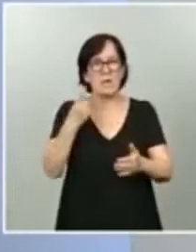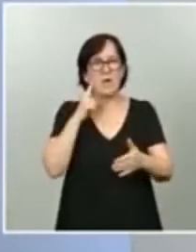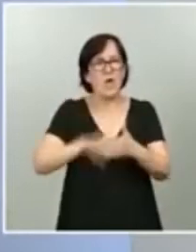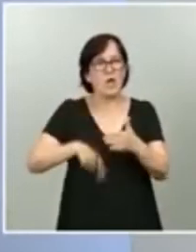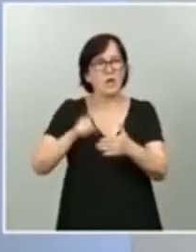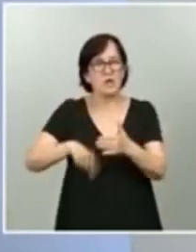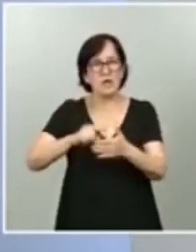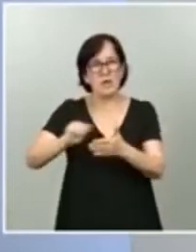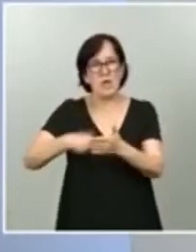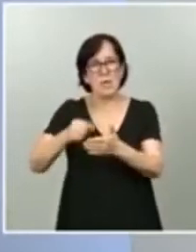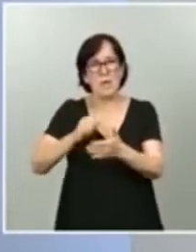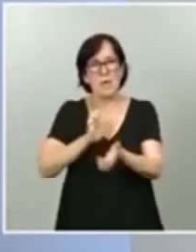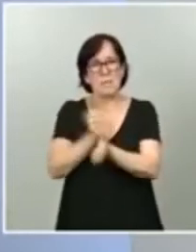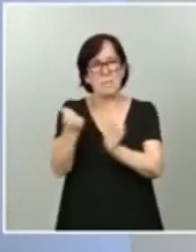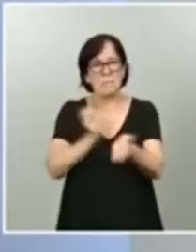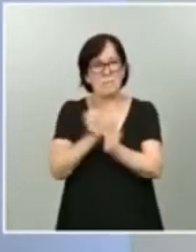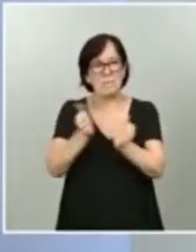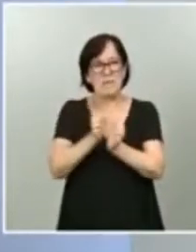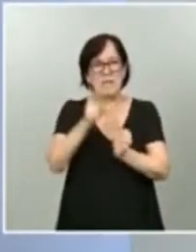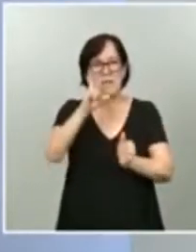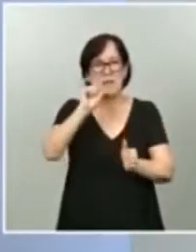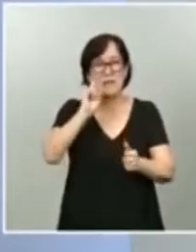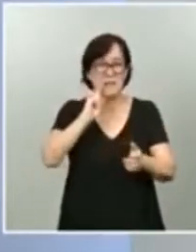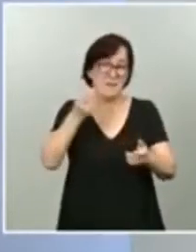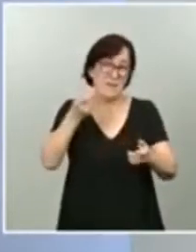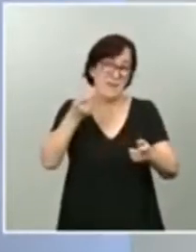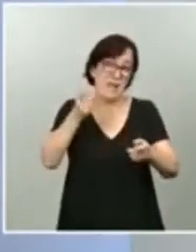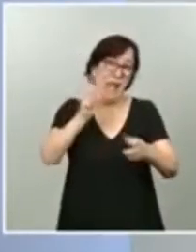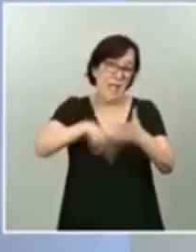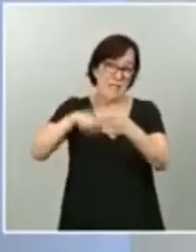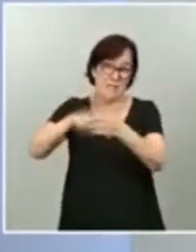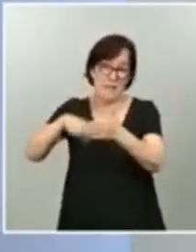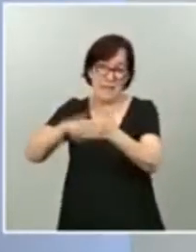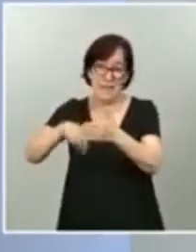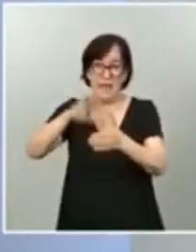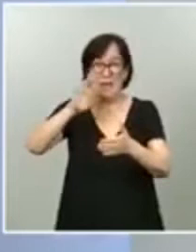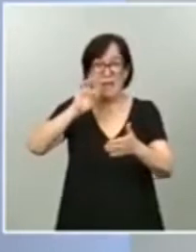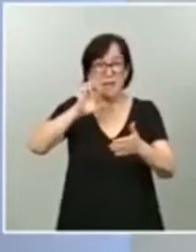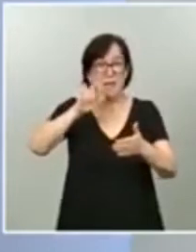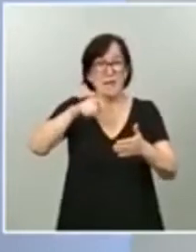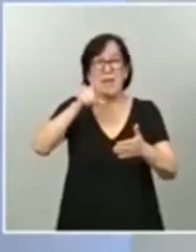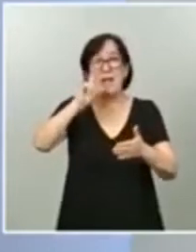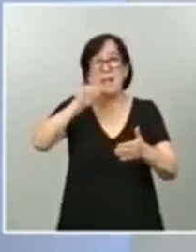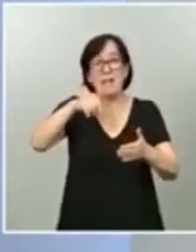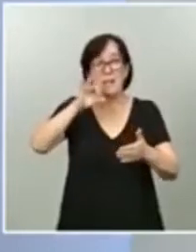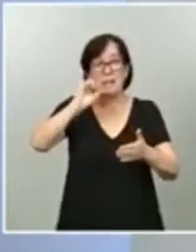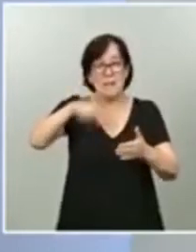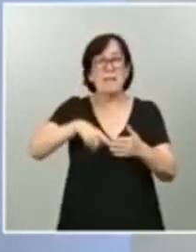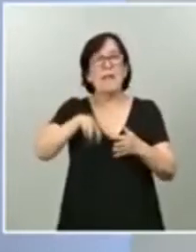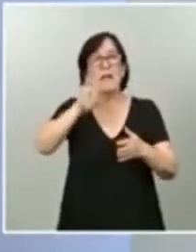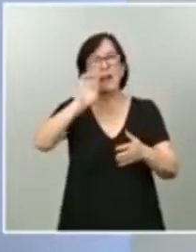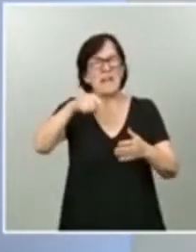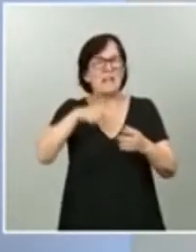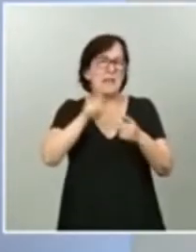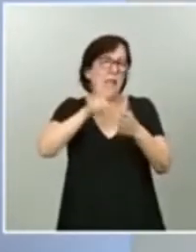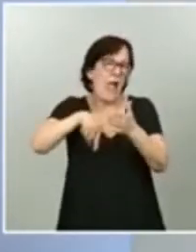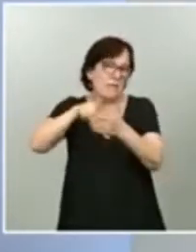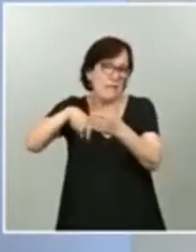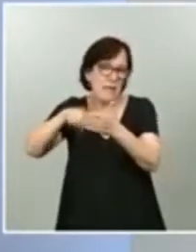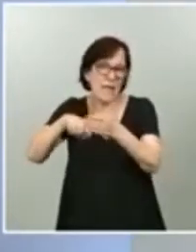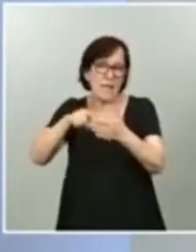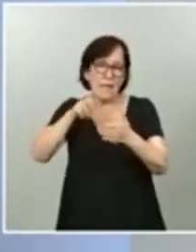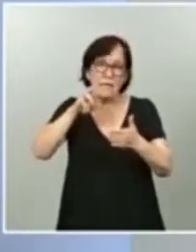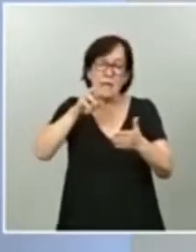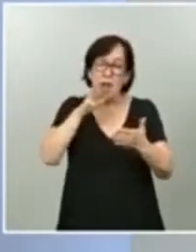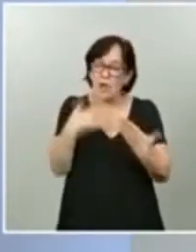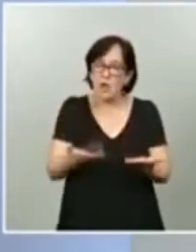de préstamos, leasing y renting. Hasta ahora siempre se había hablado de leasing, de renting en algunos casos, pero lo que